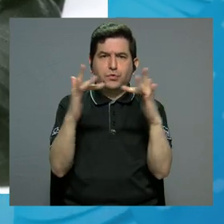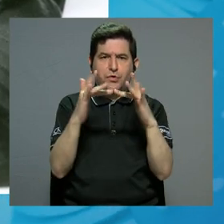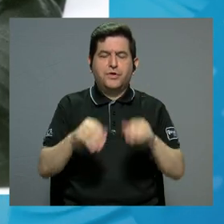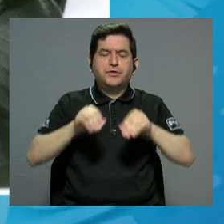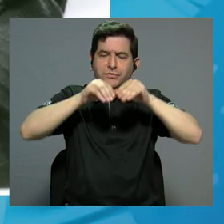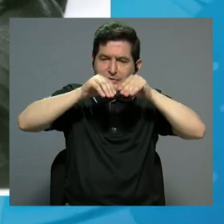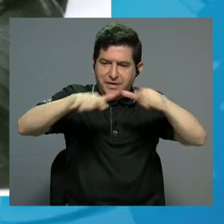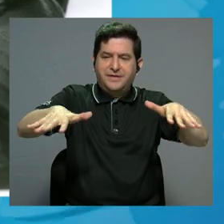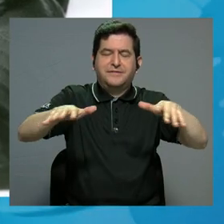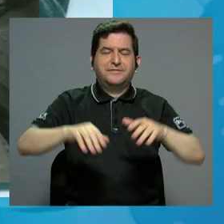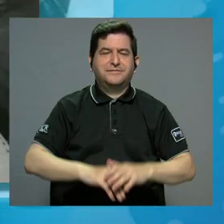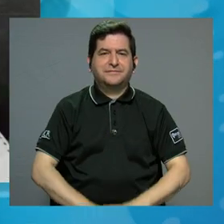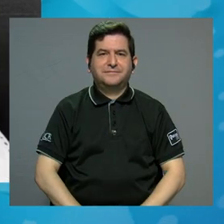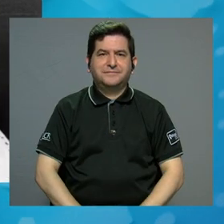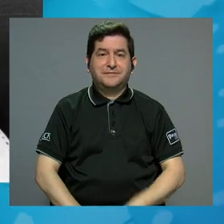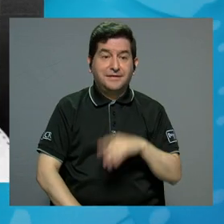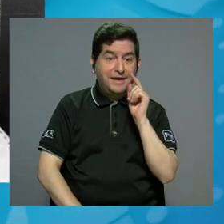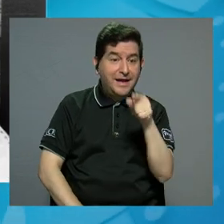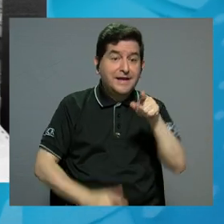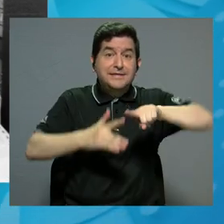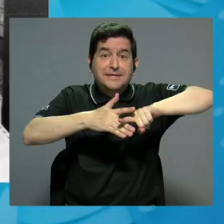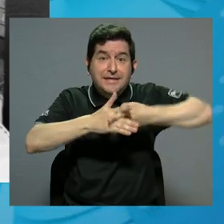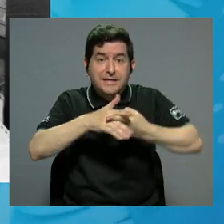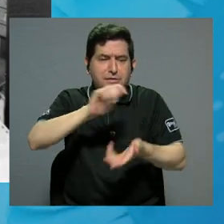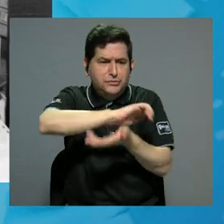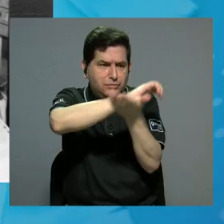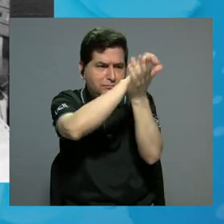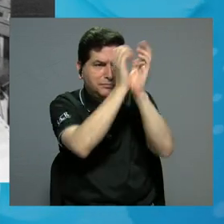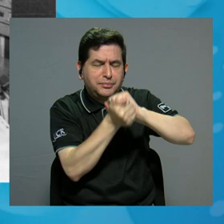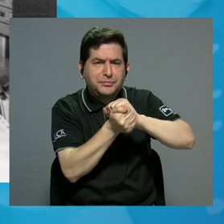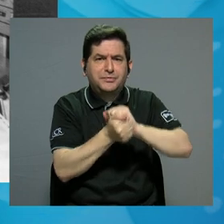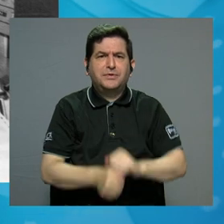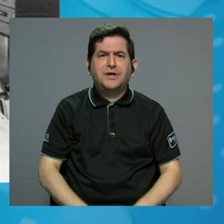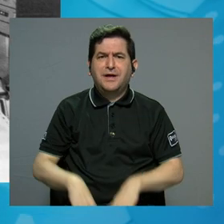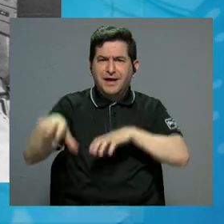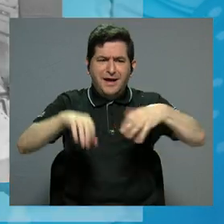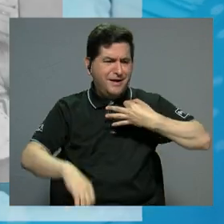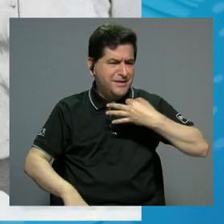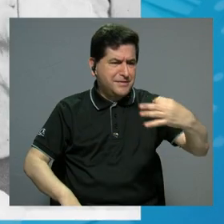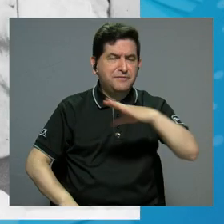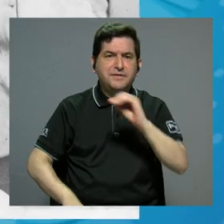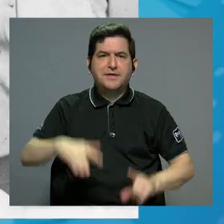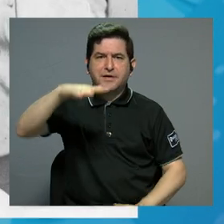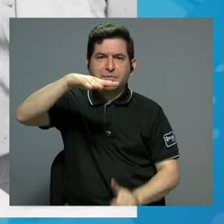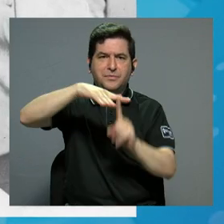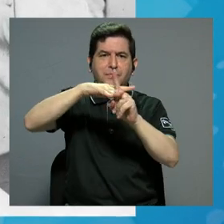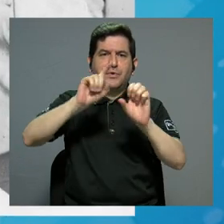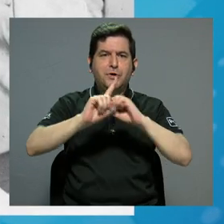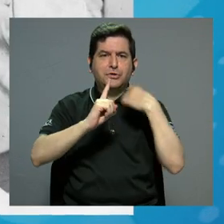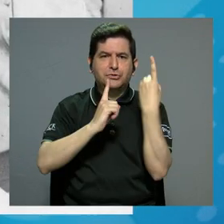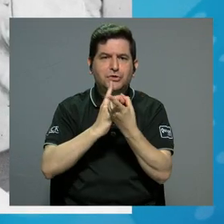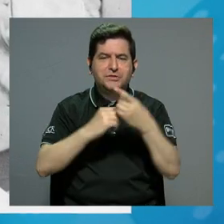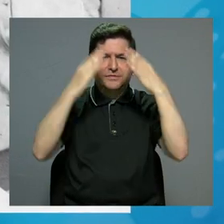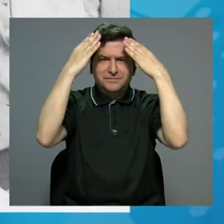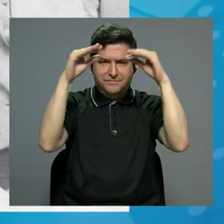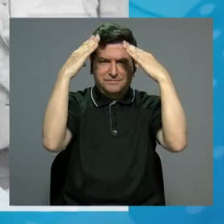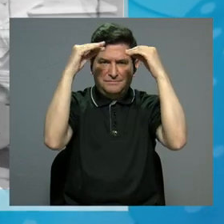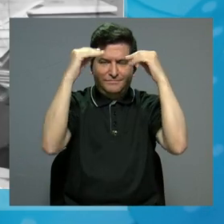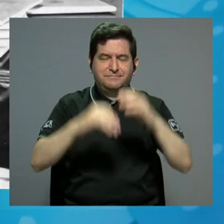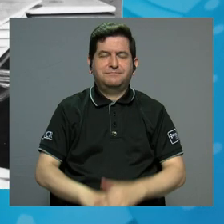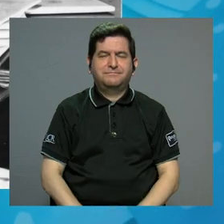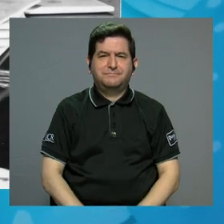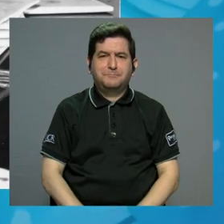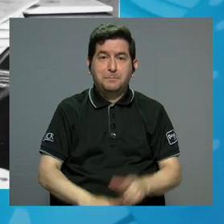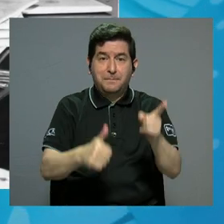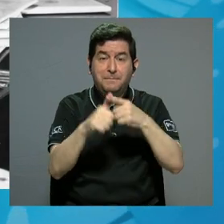conectó a esta red de redes. Y ahí inició la transformación de la cotidianidad y la llegada de la sociedad de la información.